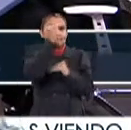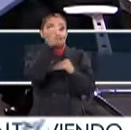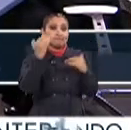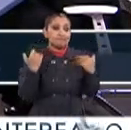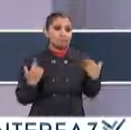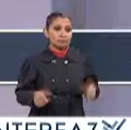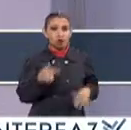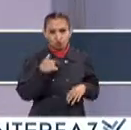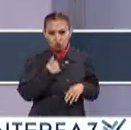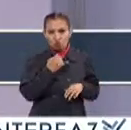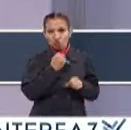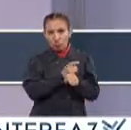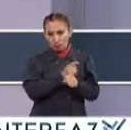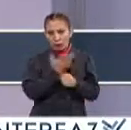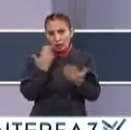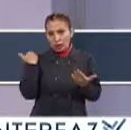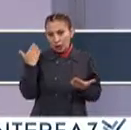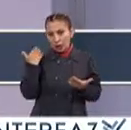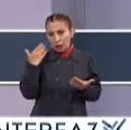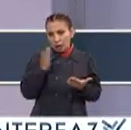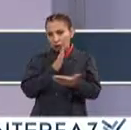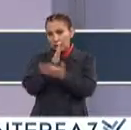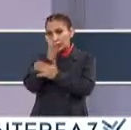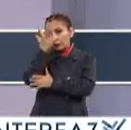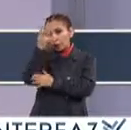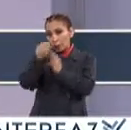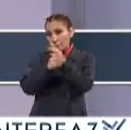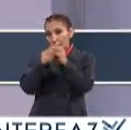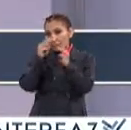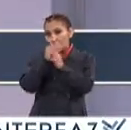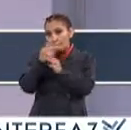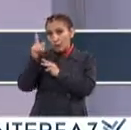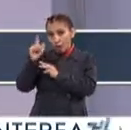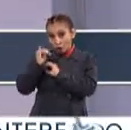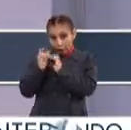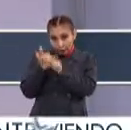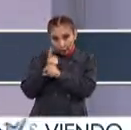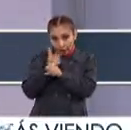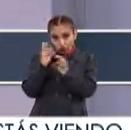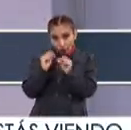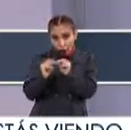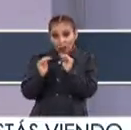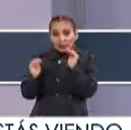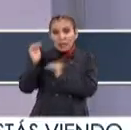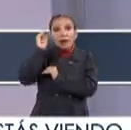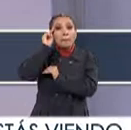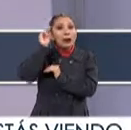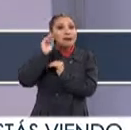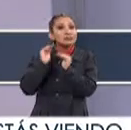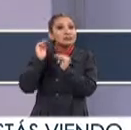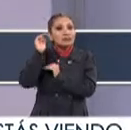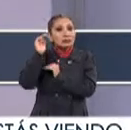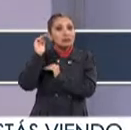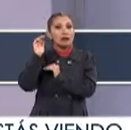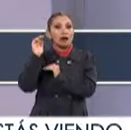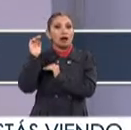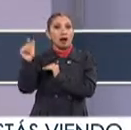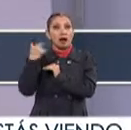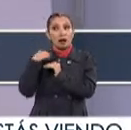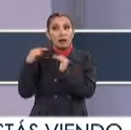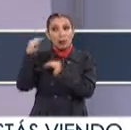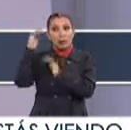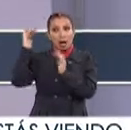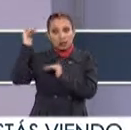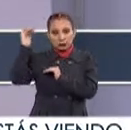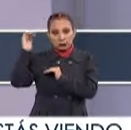Yo tuve la oportunidad Como había dicho Estudiar cinco materias Pero no a nivel licenciatura Sino que de maestría Entonces El nivel es